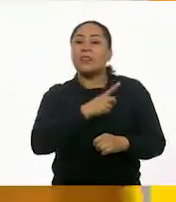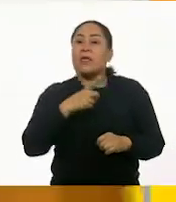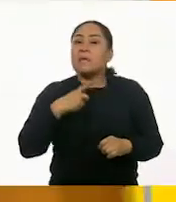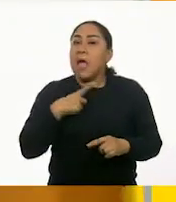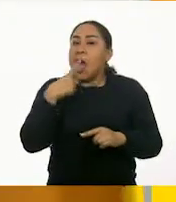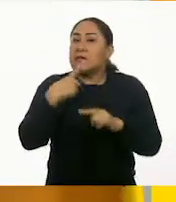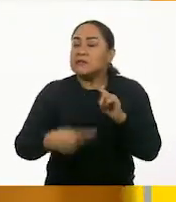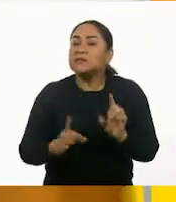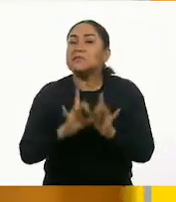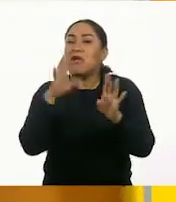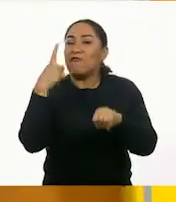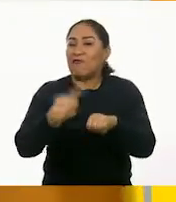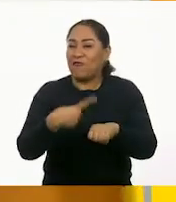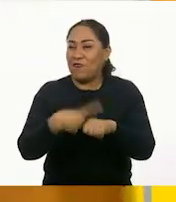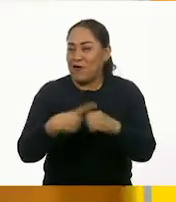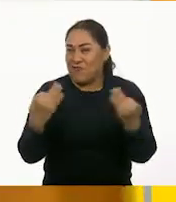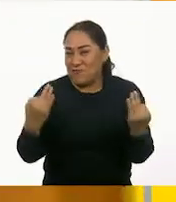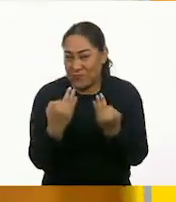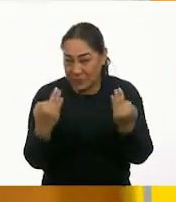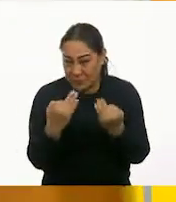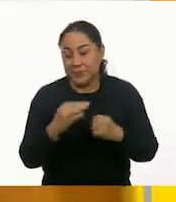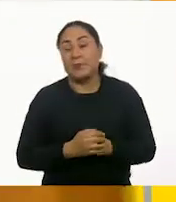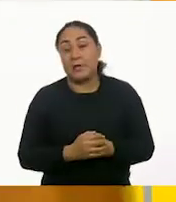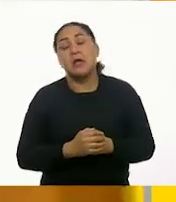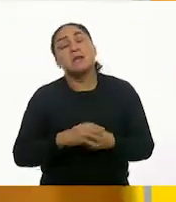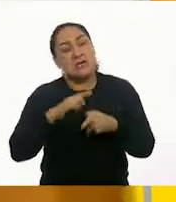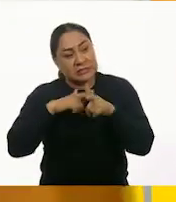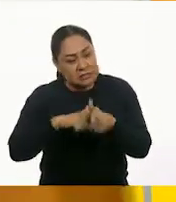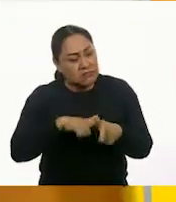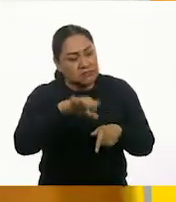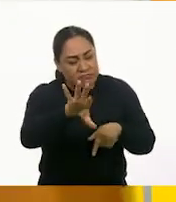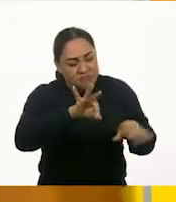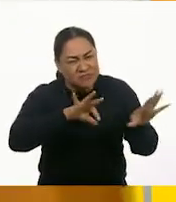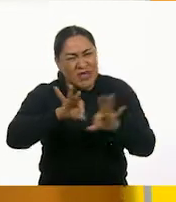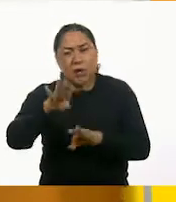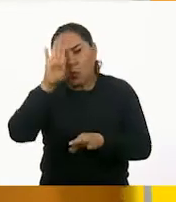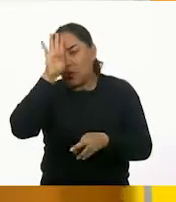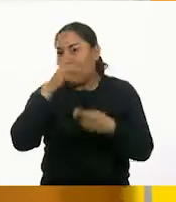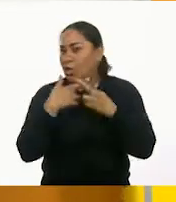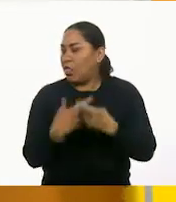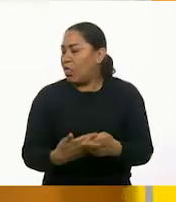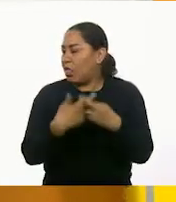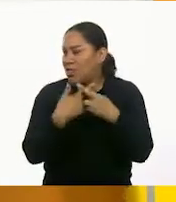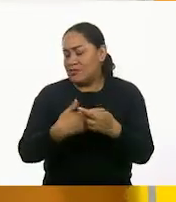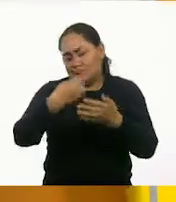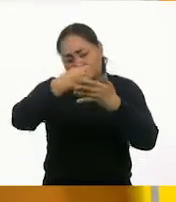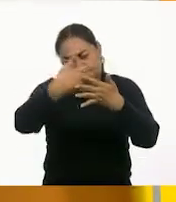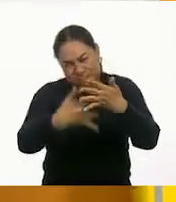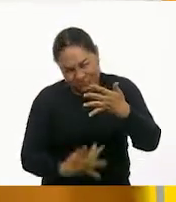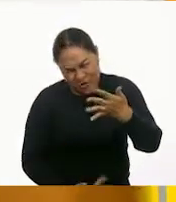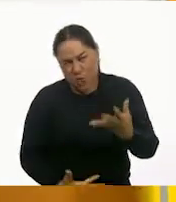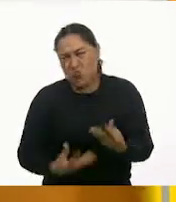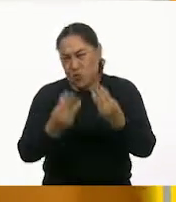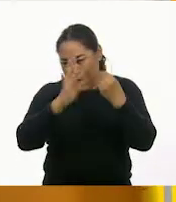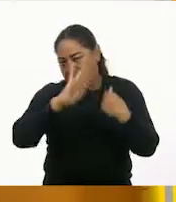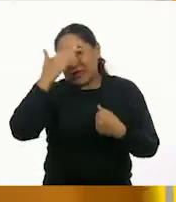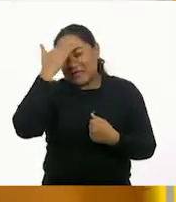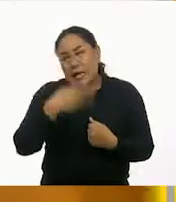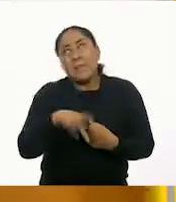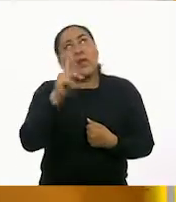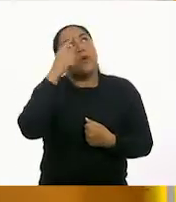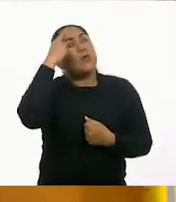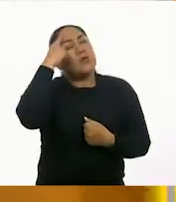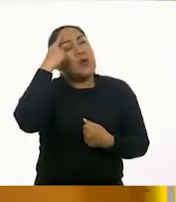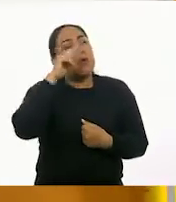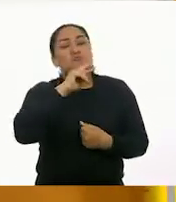invierno? Aún así, si busco información, va a ser muy grande lo que encuentre. Va a ser demasiado. ¿Qué te parece si lo hacemos